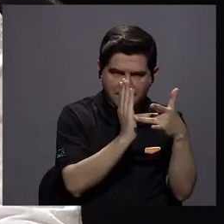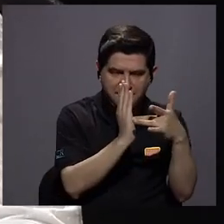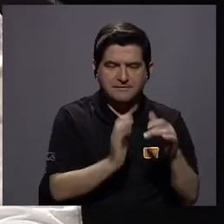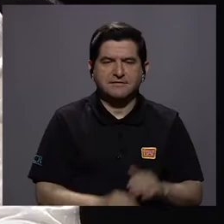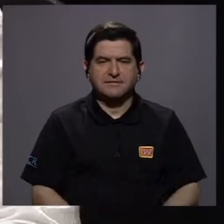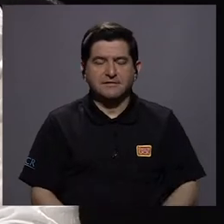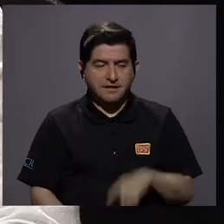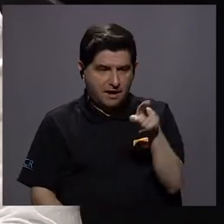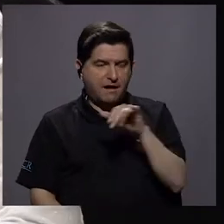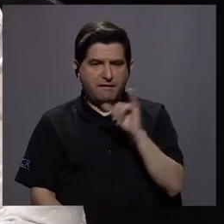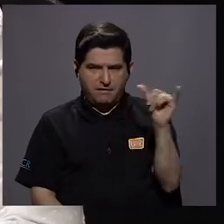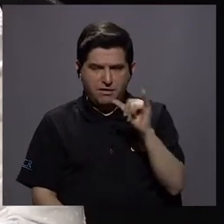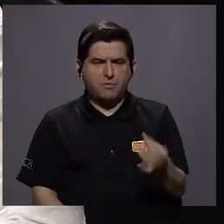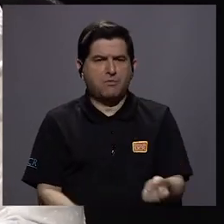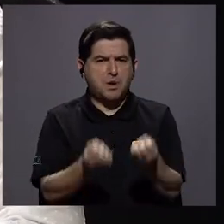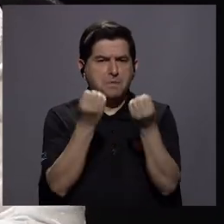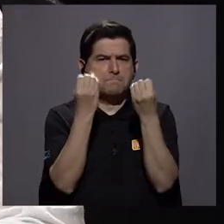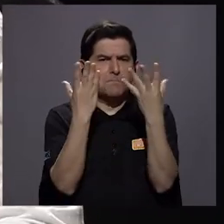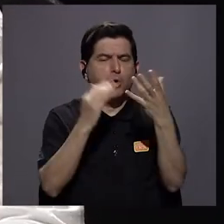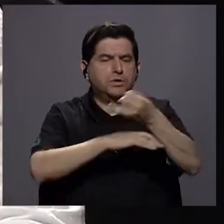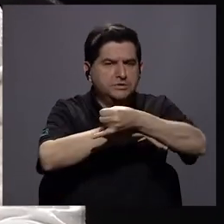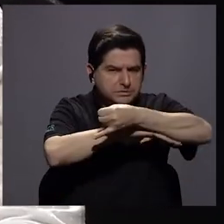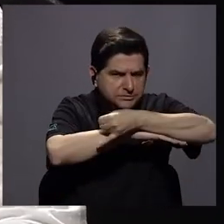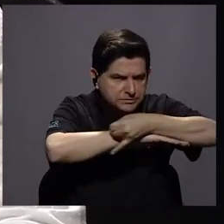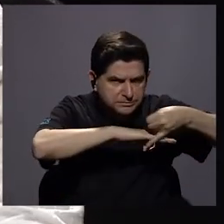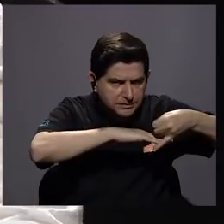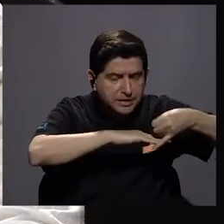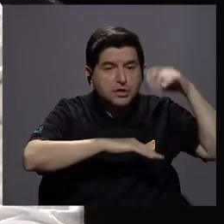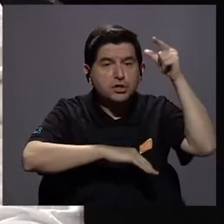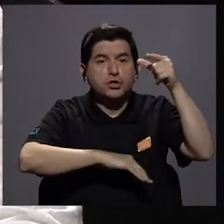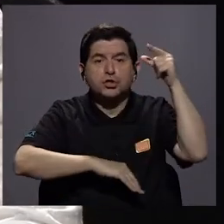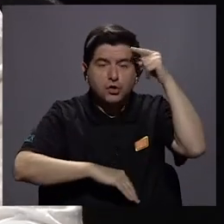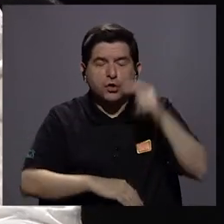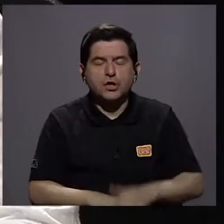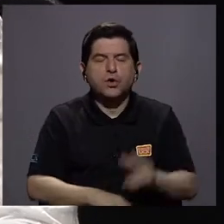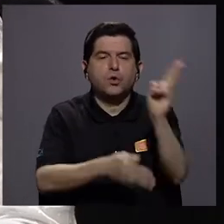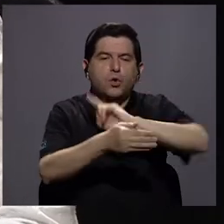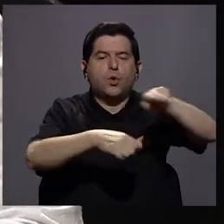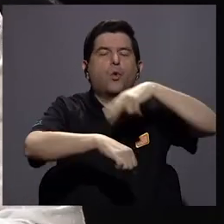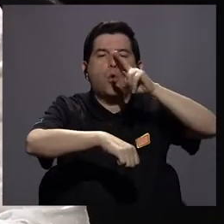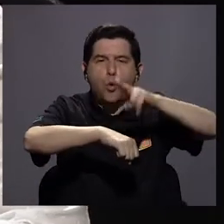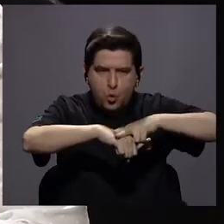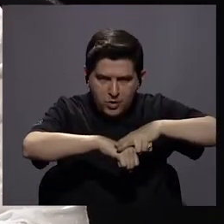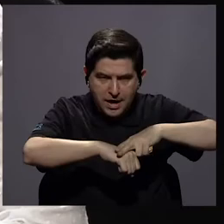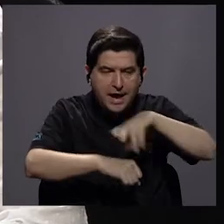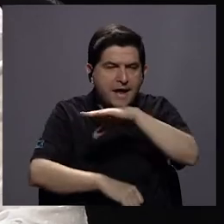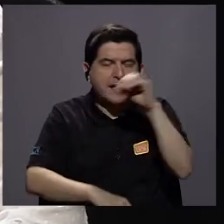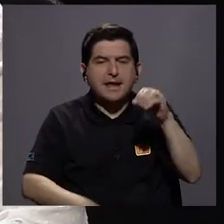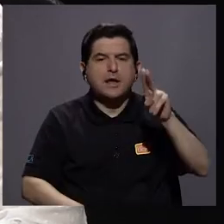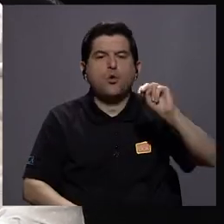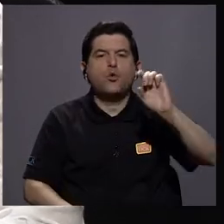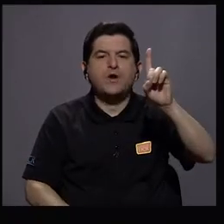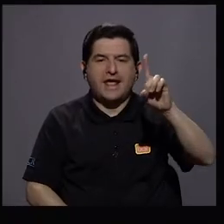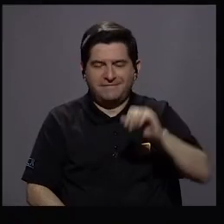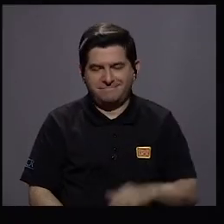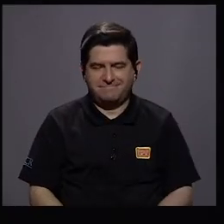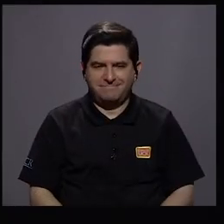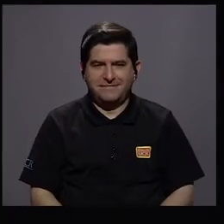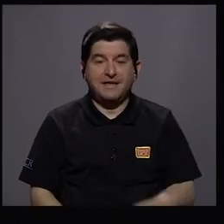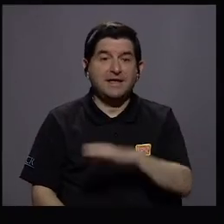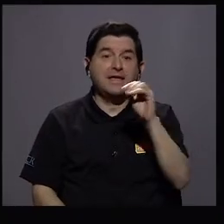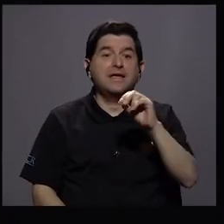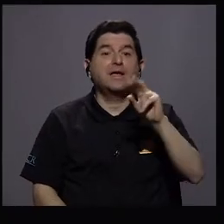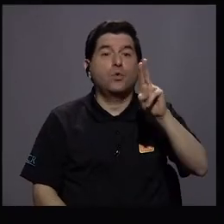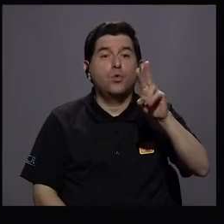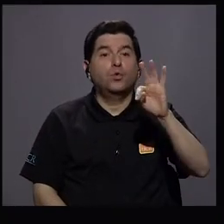Rica, donde también hay muchísimas ingenierías, lógicamente la Universidad Nacional y la UNED, ¿verdad? Y la UTN,